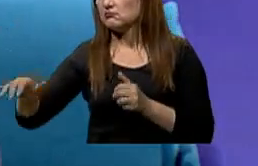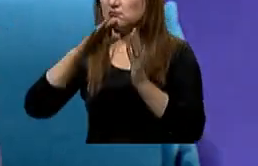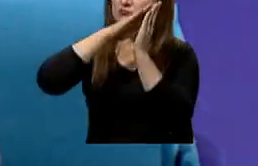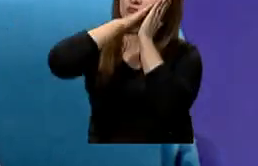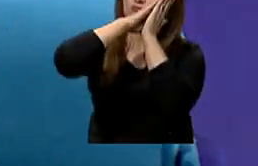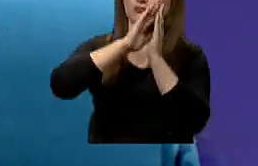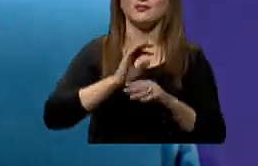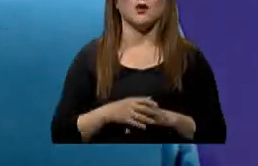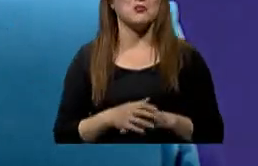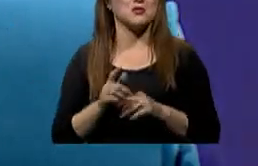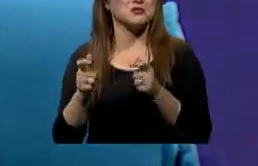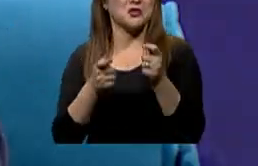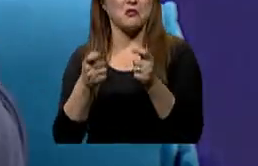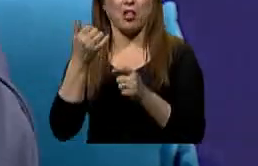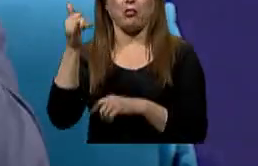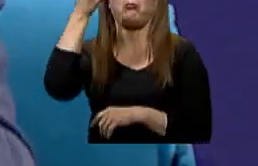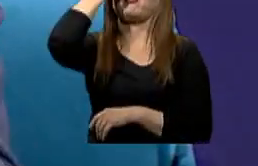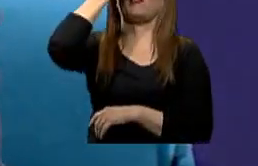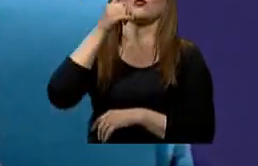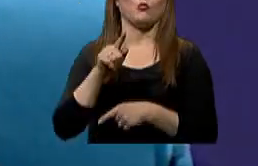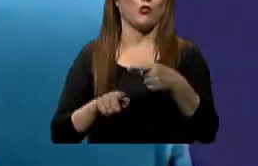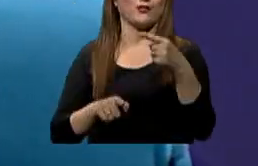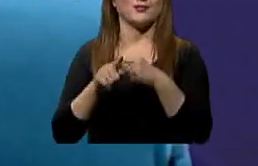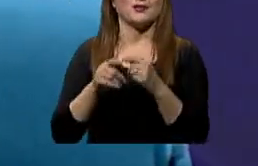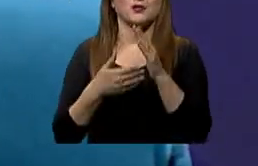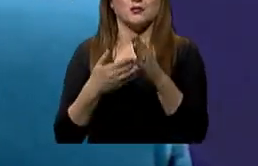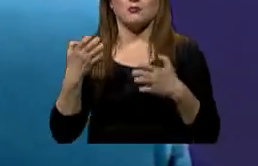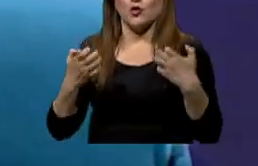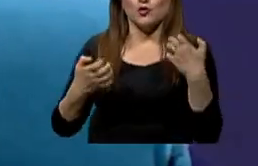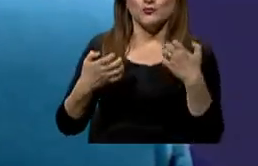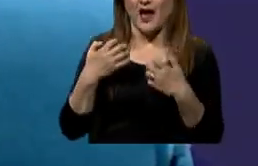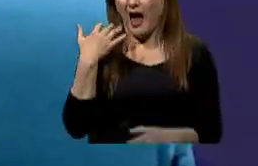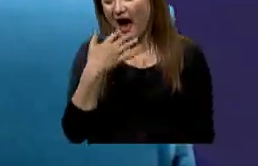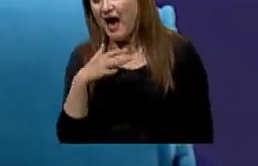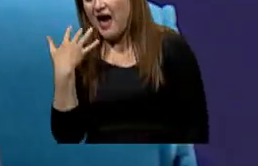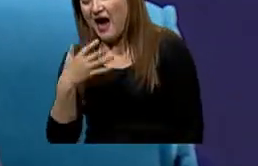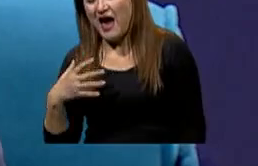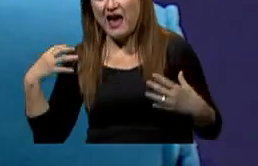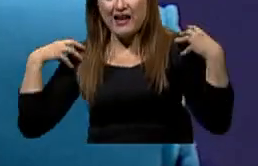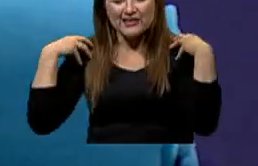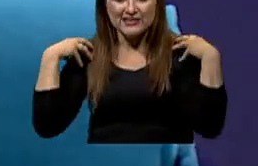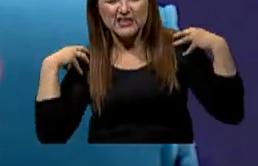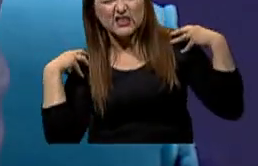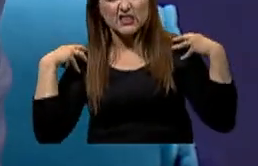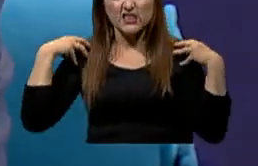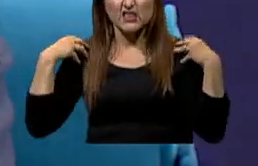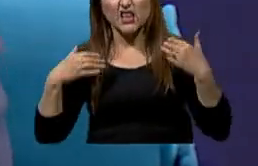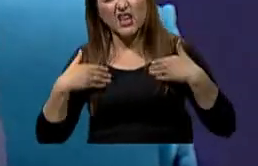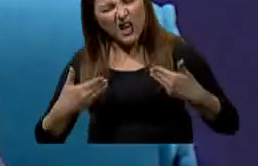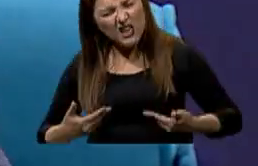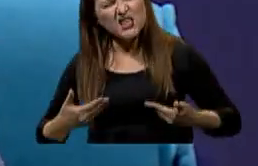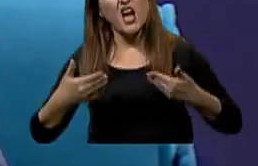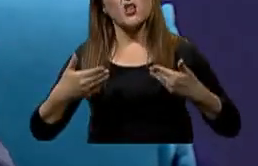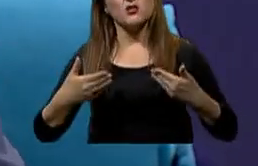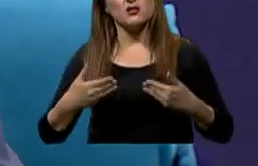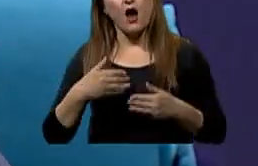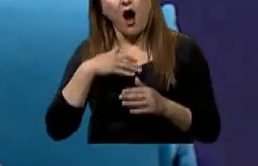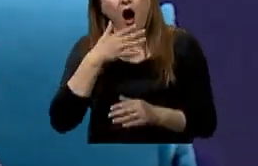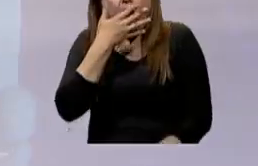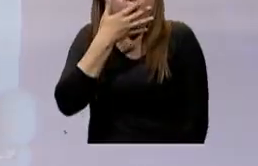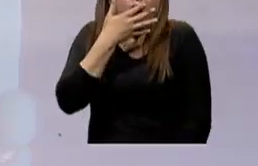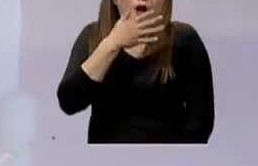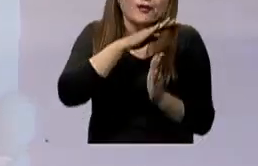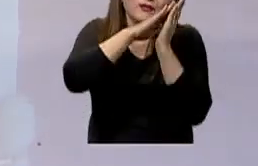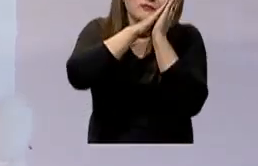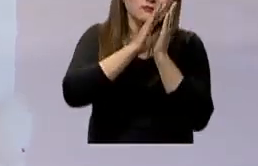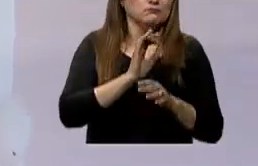ejemplo, tienes alguna emoción fuerte, te estás riendo mucho, ¿ha pasado que tal vez tus músculos tal vez sientas como que te cansas o te da más sueño o eso no tiene